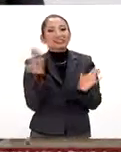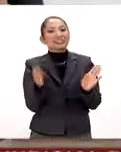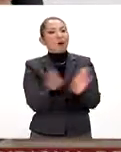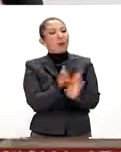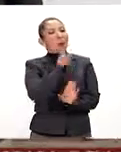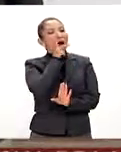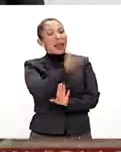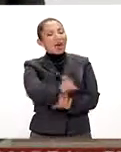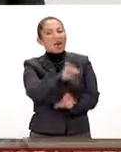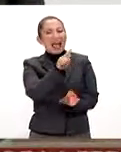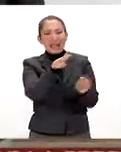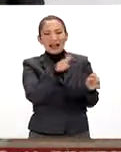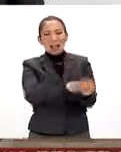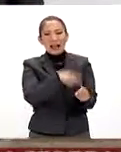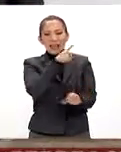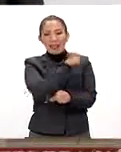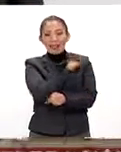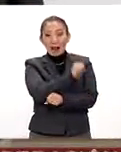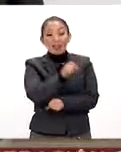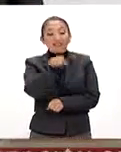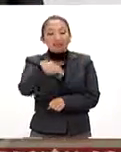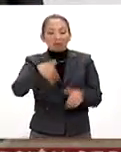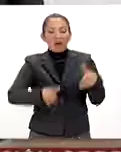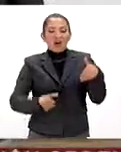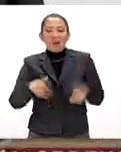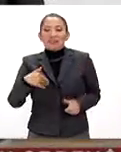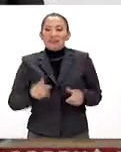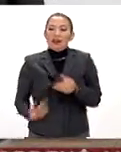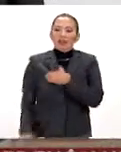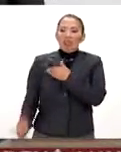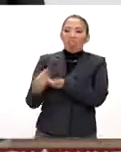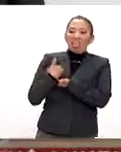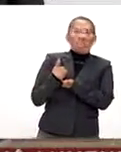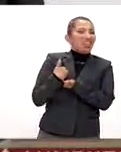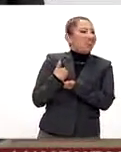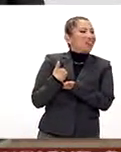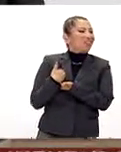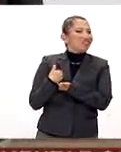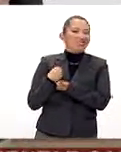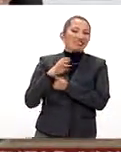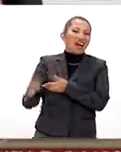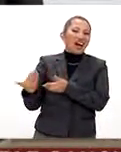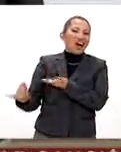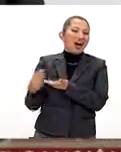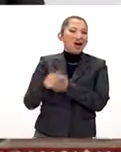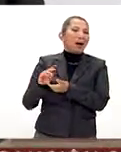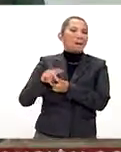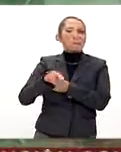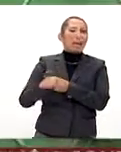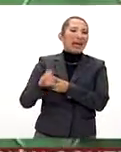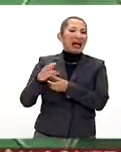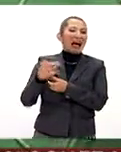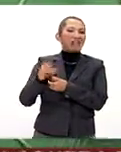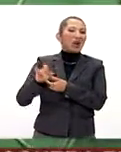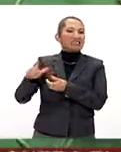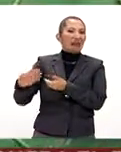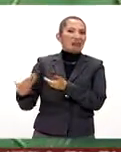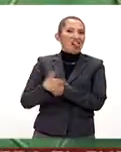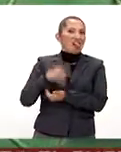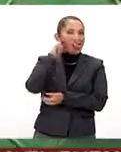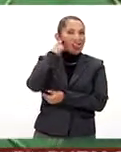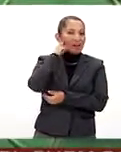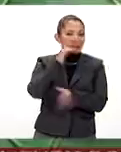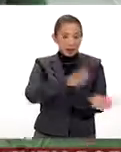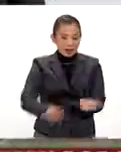de plaga, sino de la molestia por la presencia de alguien. Por eso, nos cae el chahuizle. Vamos a